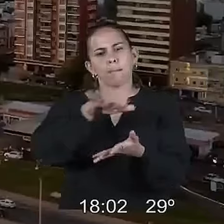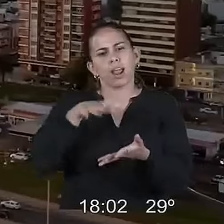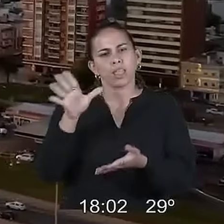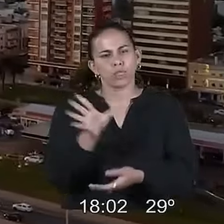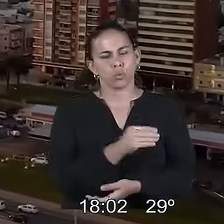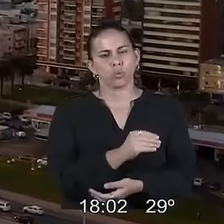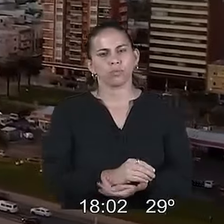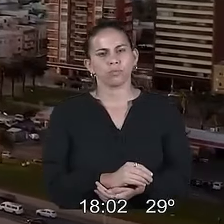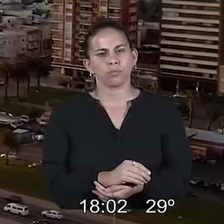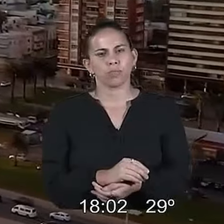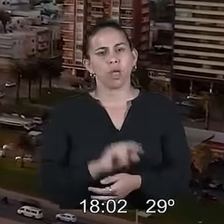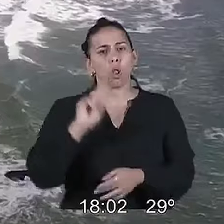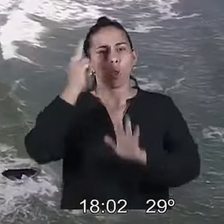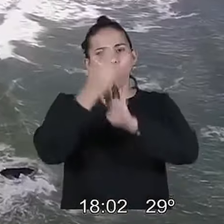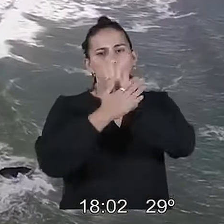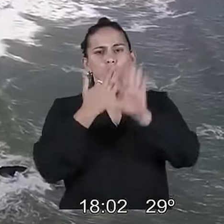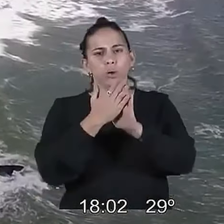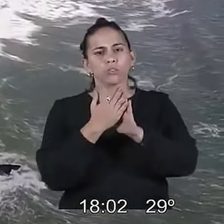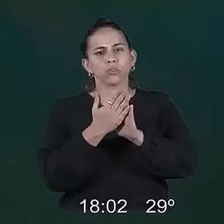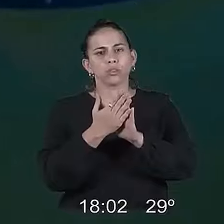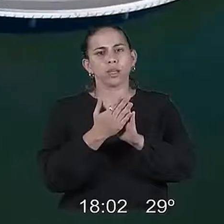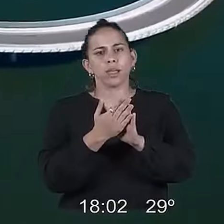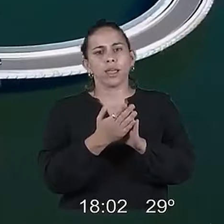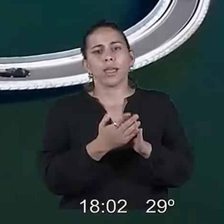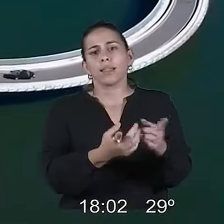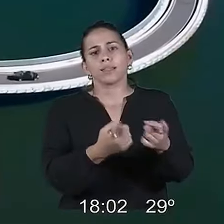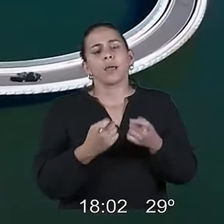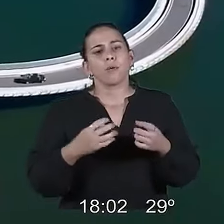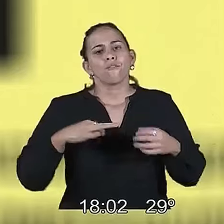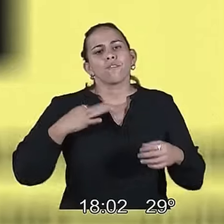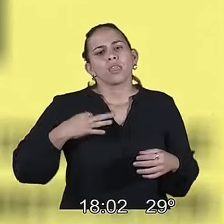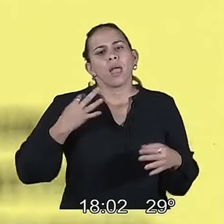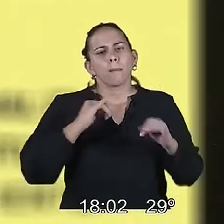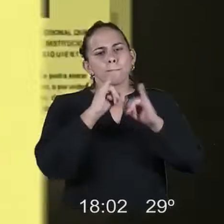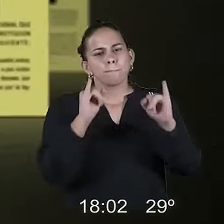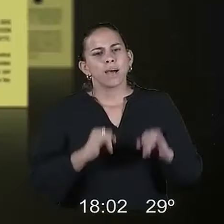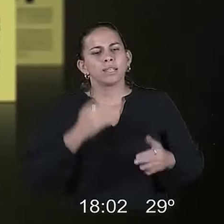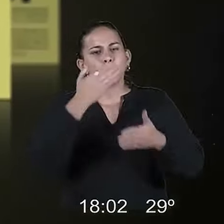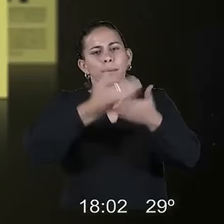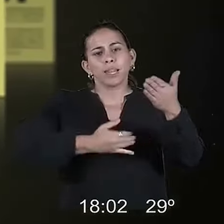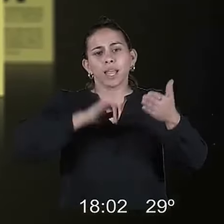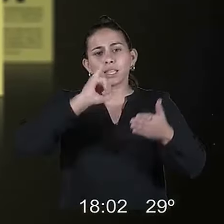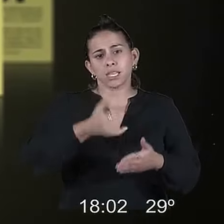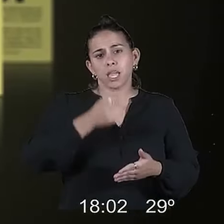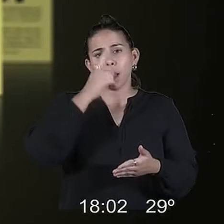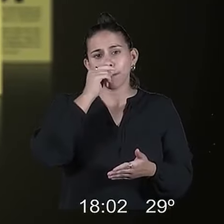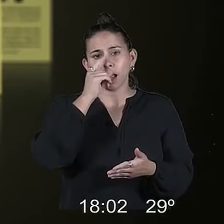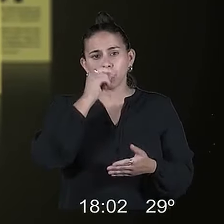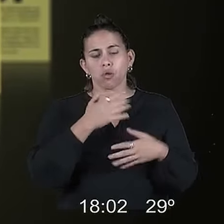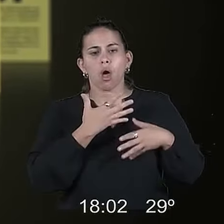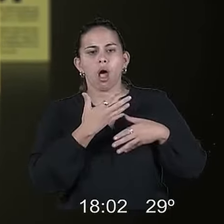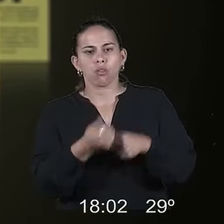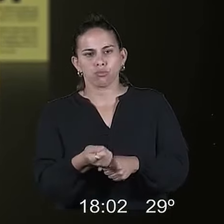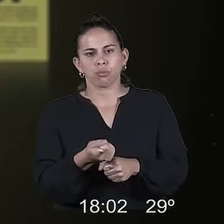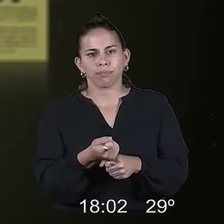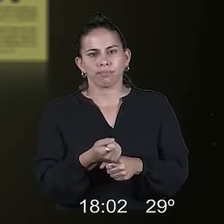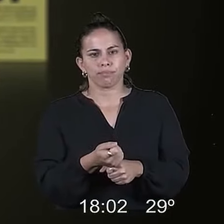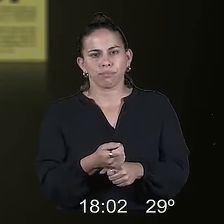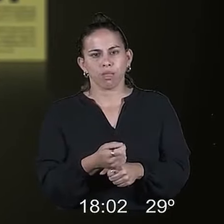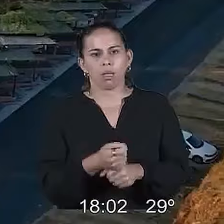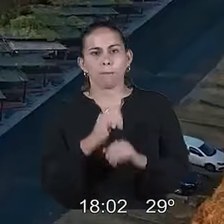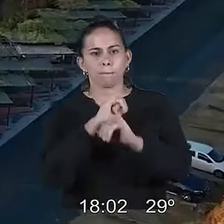todos. Los uruguayos nos merecemos vivir en paz. La papeleta amarilla del CIE contribuye a lograrlo.